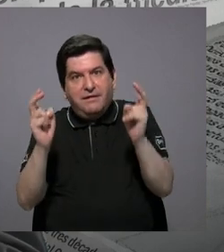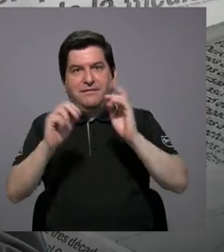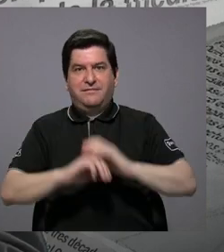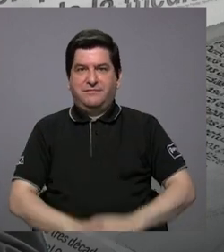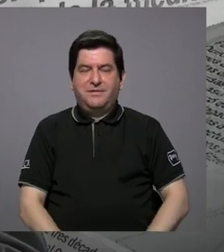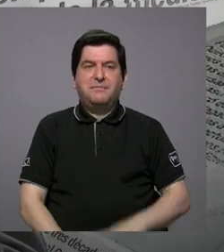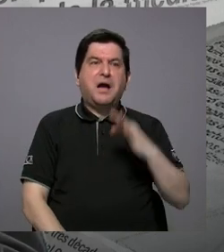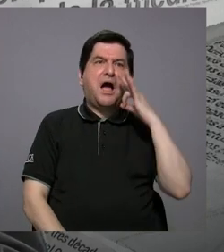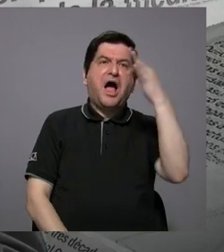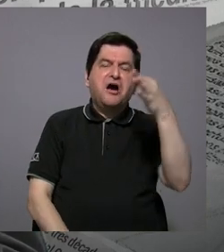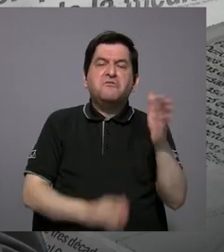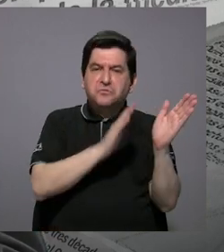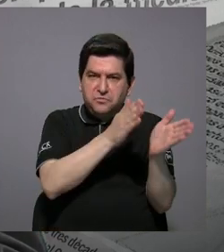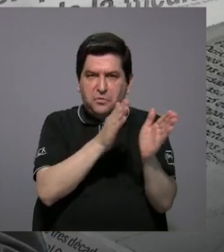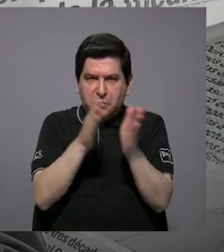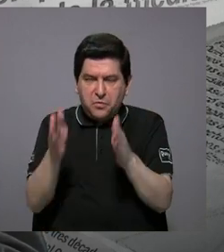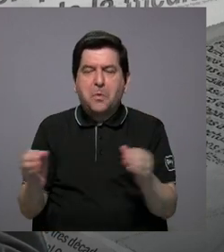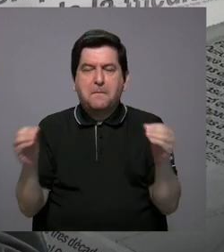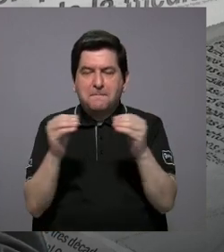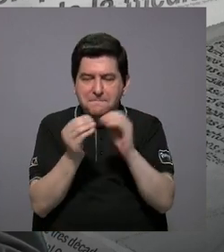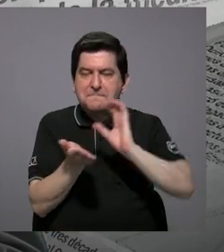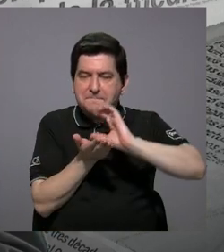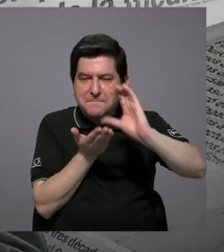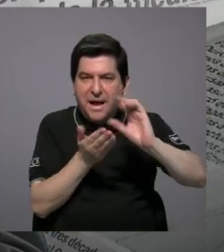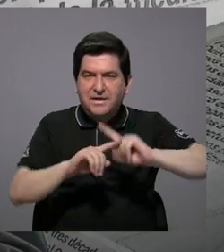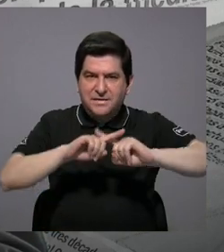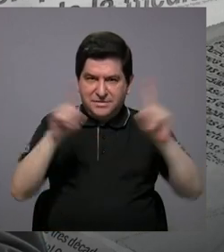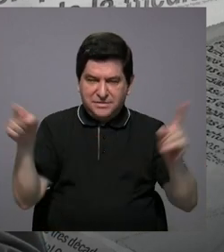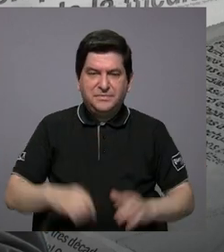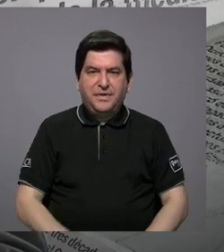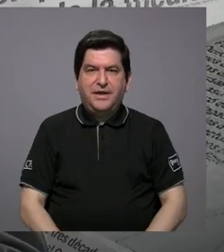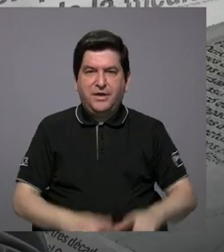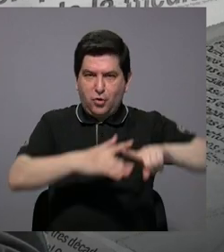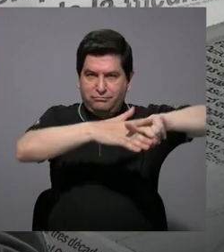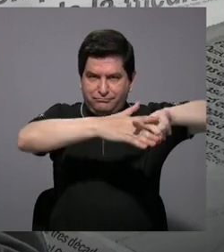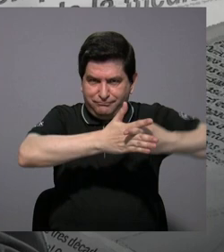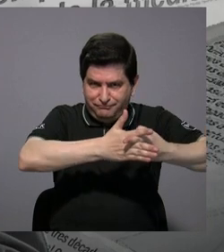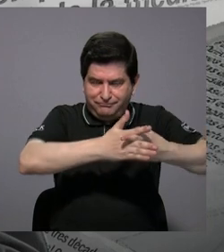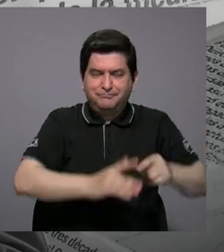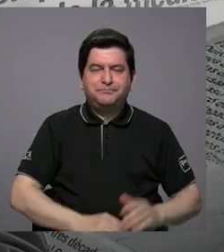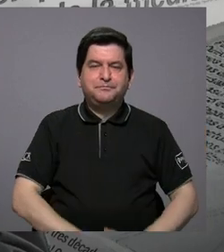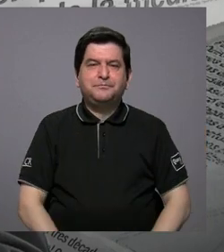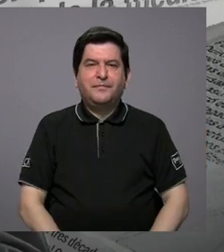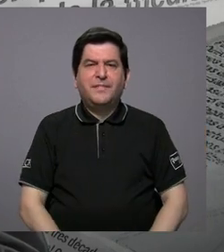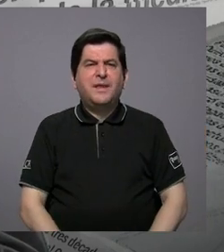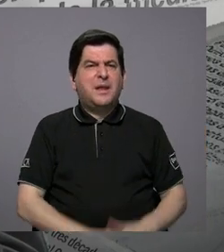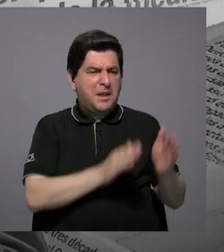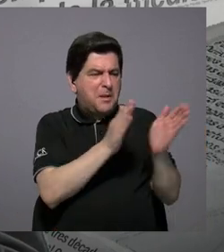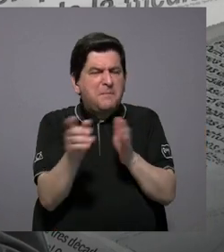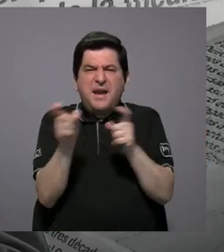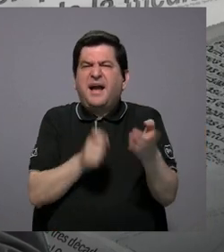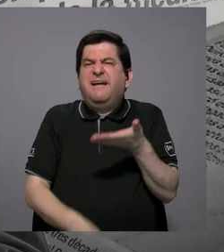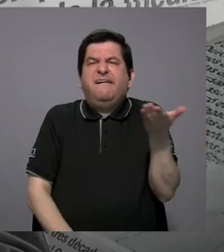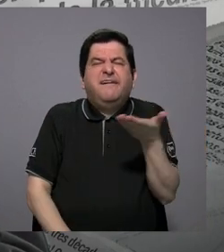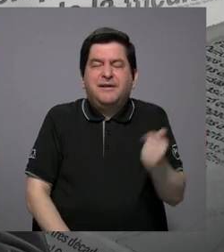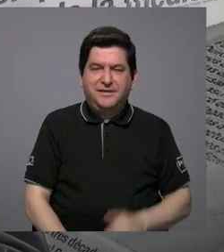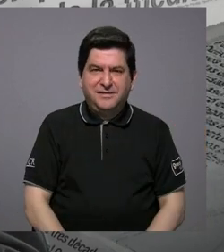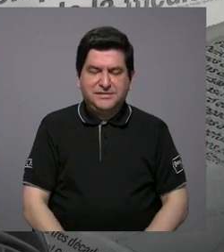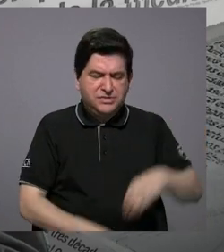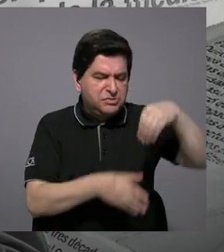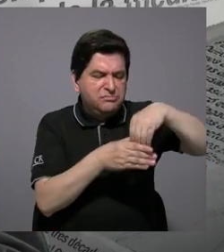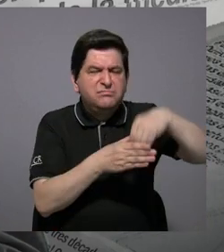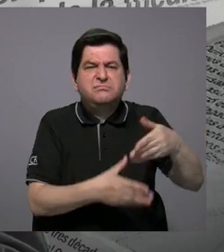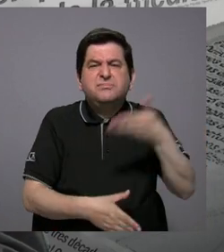a futuro estamos planeando más cursos. Pero iniciamos con la base de qué es un plan regulador, qué